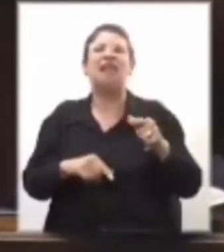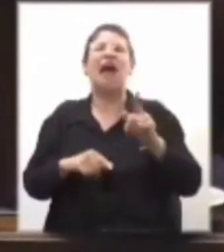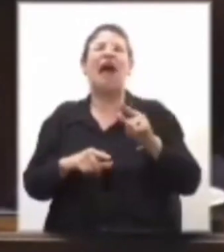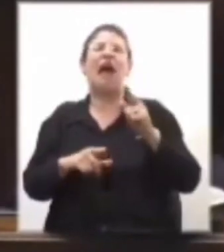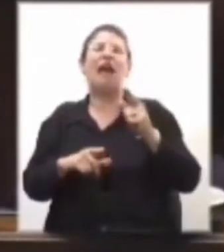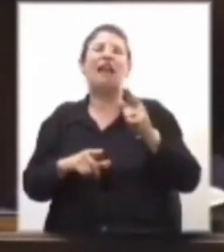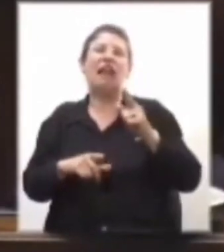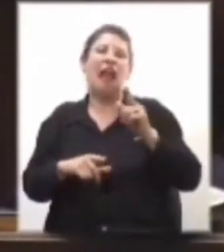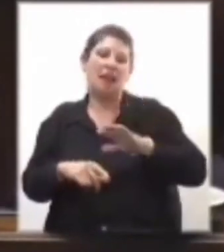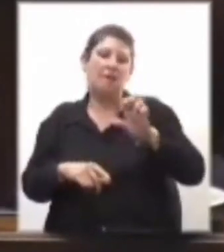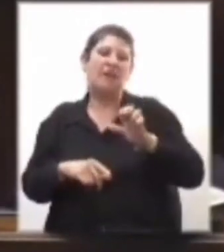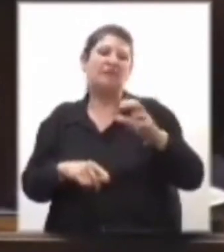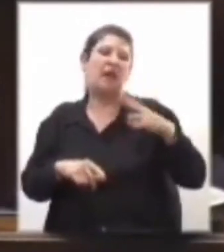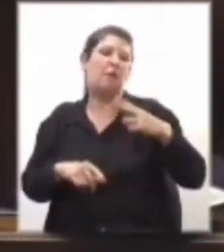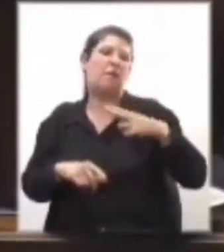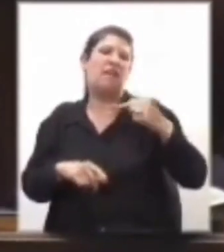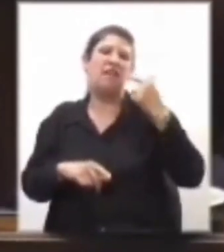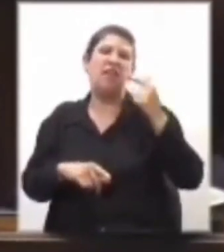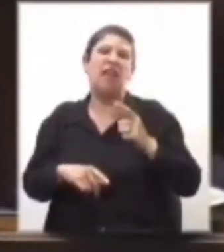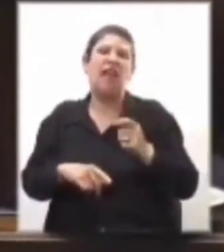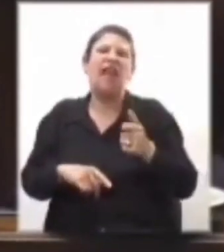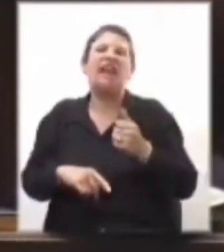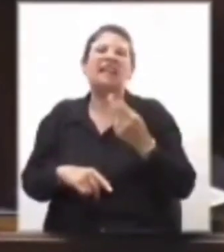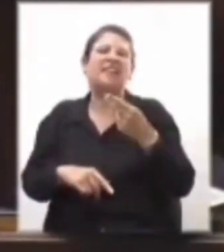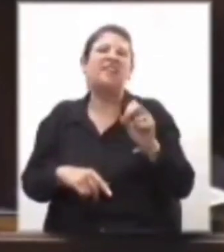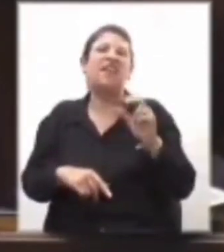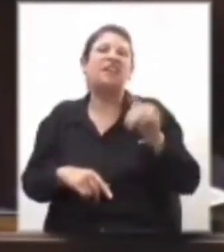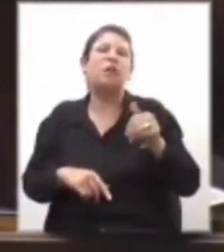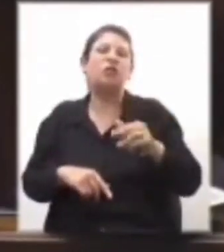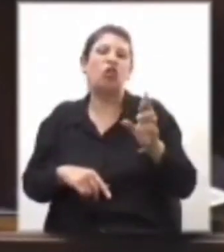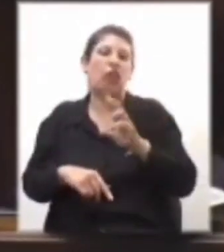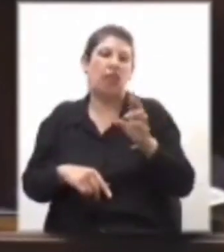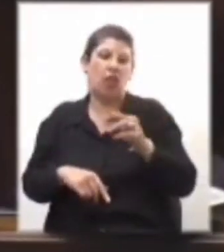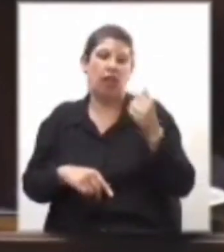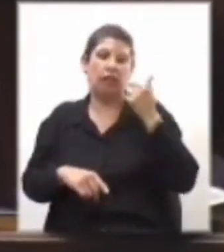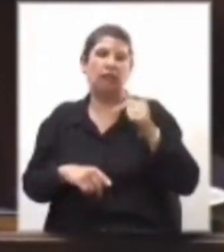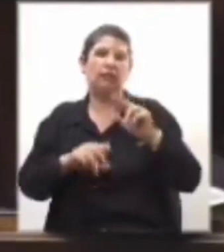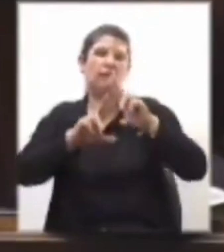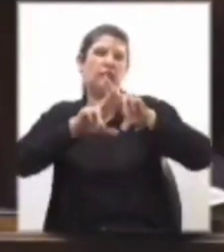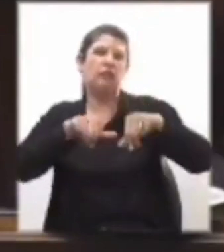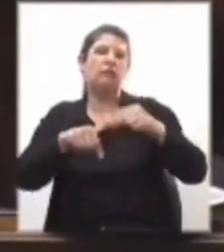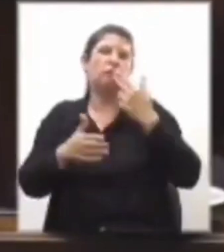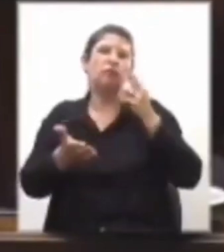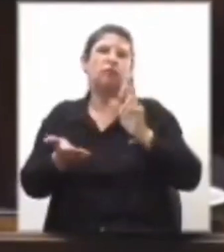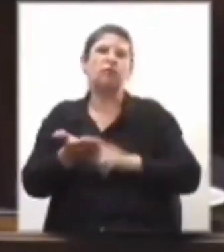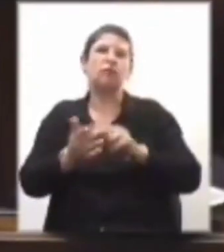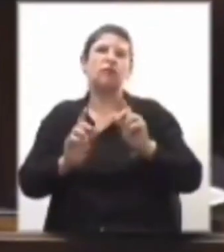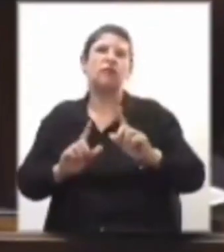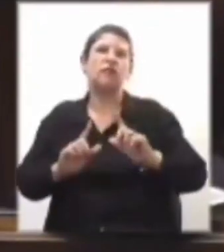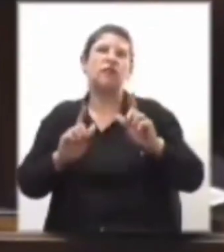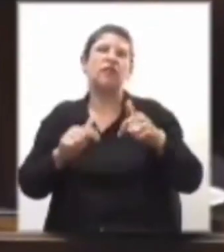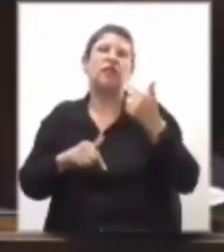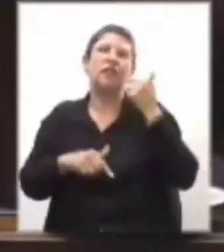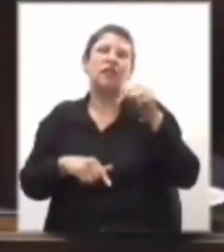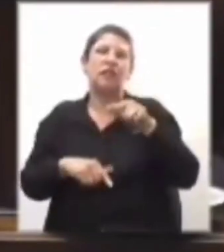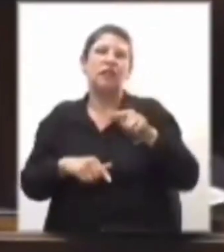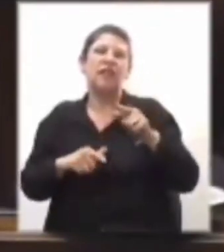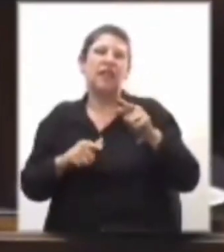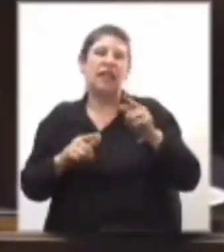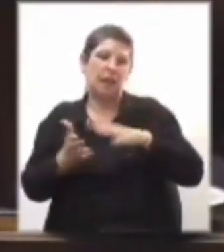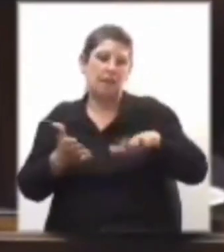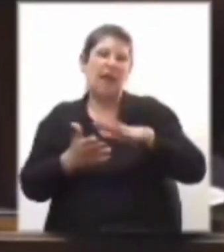empresas privadas, casi 20 millones de dólares, las exoneraciones en licencia de uso del espacio radioeléctrico,